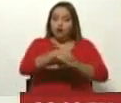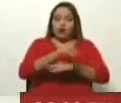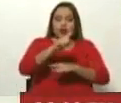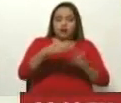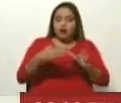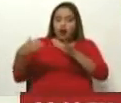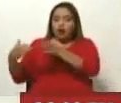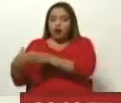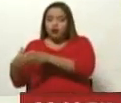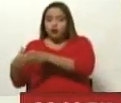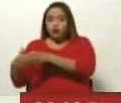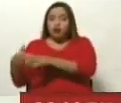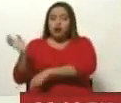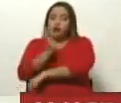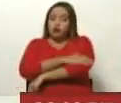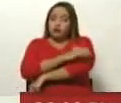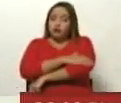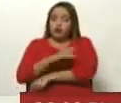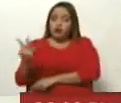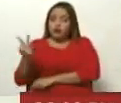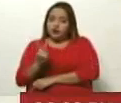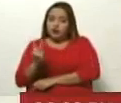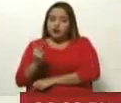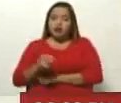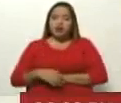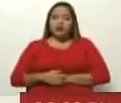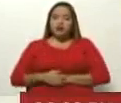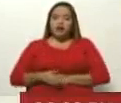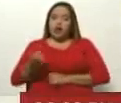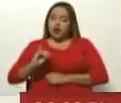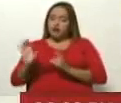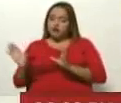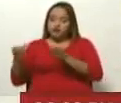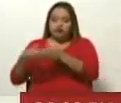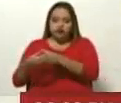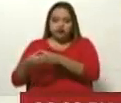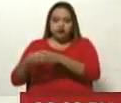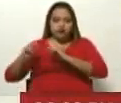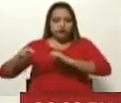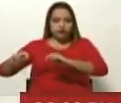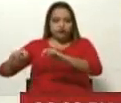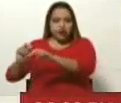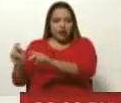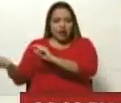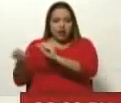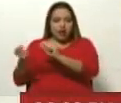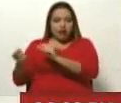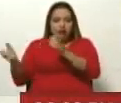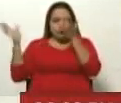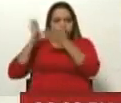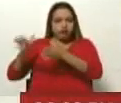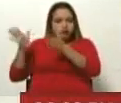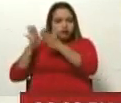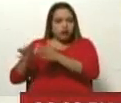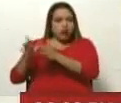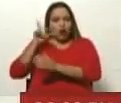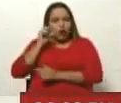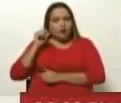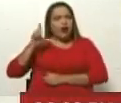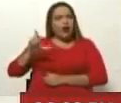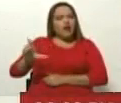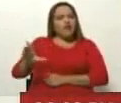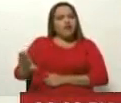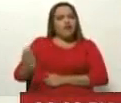plataforma o los sectores de la oposición agrupadas en esta mesa de diálogo, bajo la tutela, en este caso, de Gerardo Blay, llegaron a